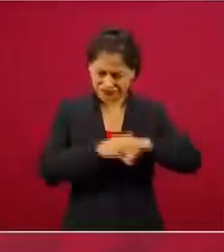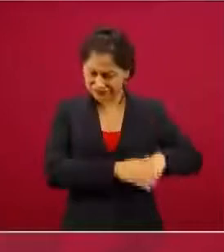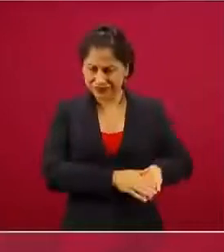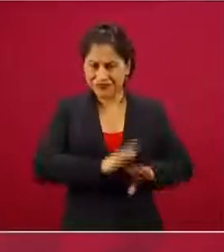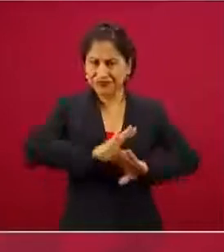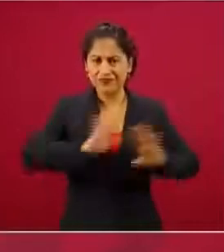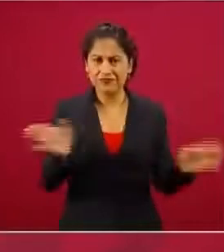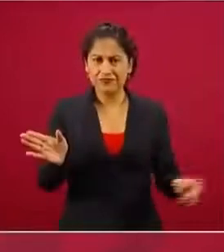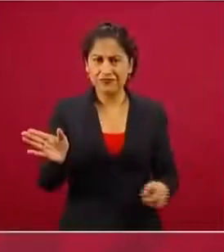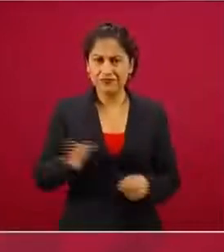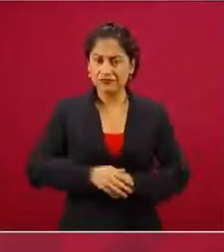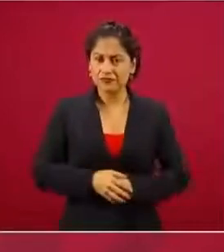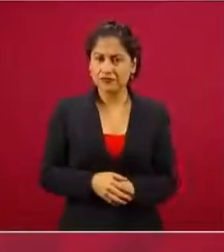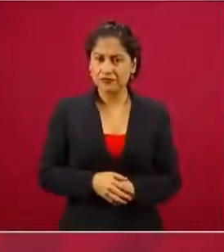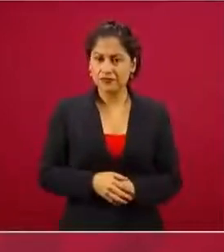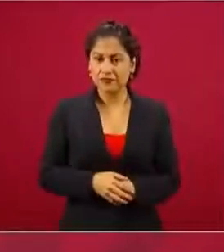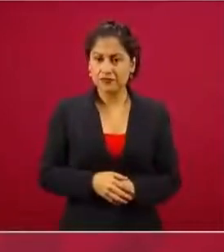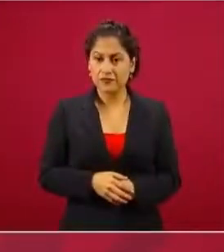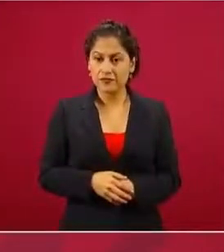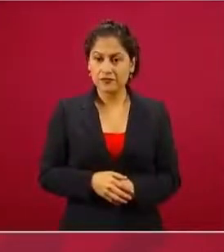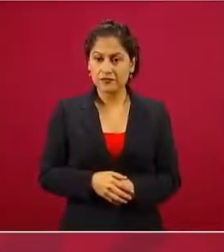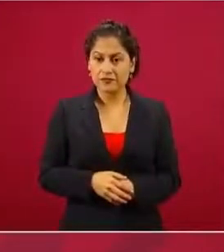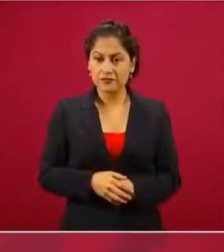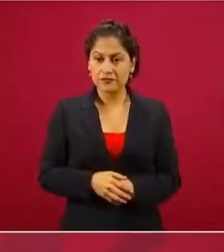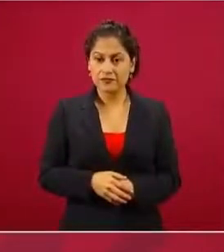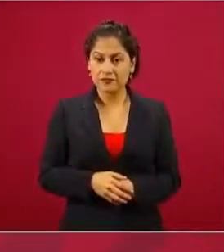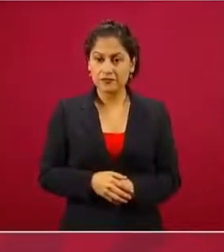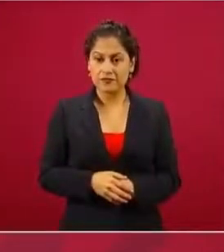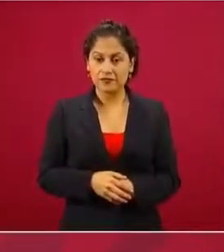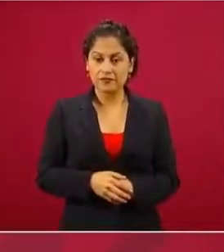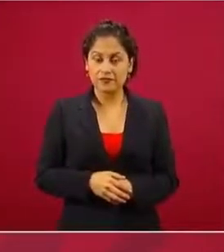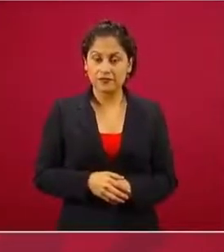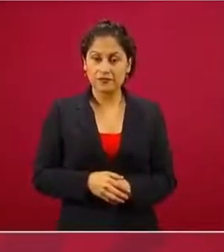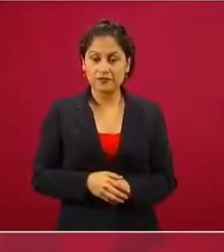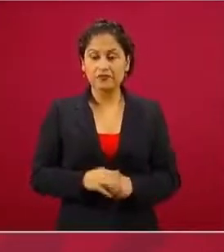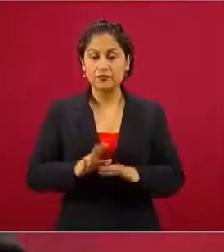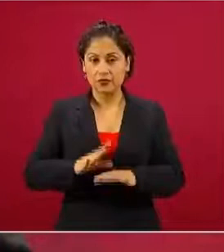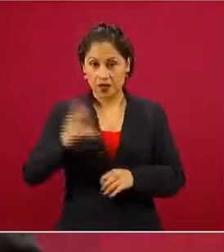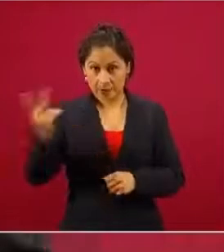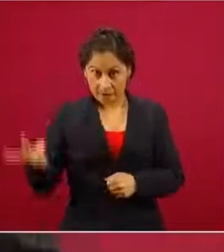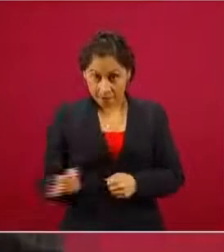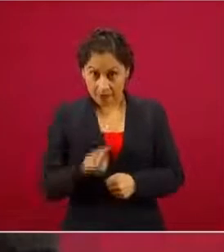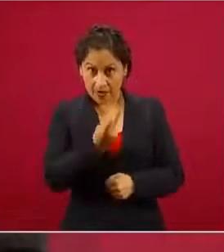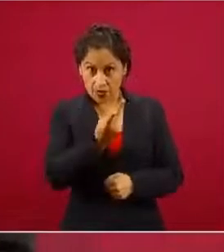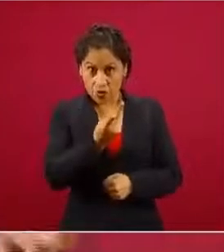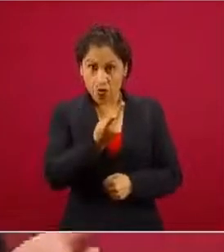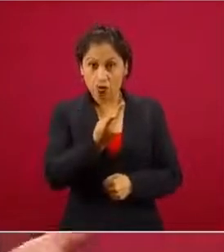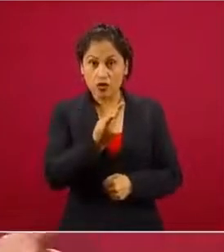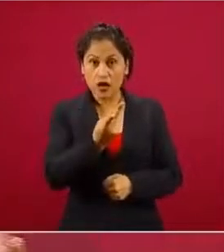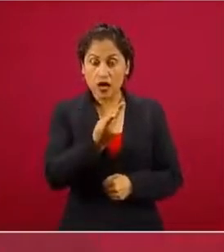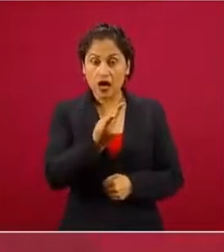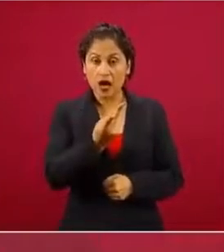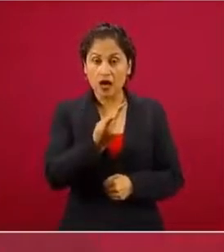Se le pregunta, bueno, si quiere él también, porque es